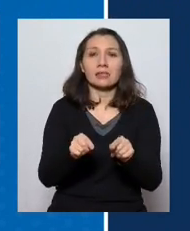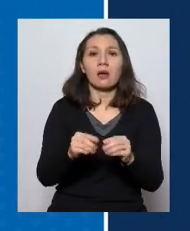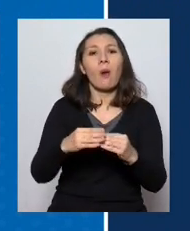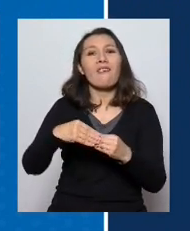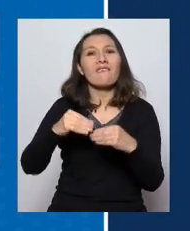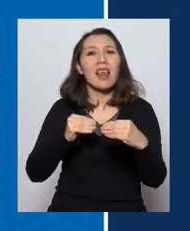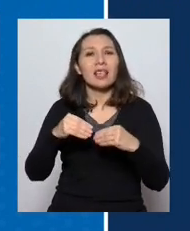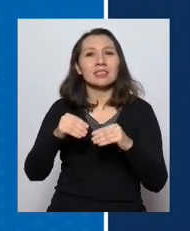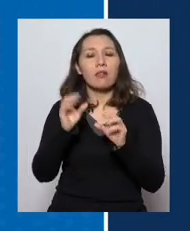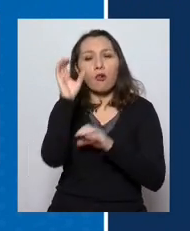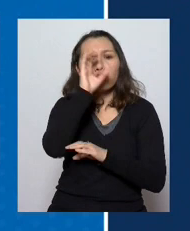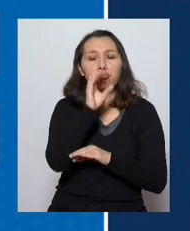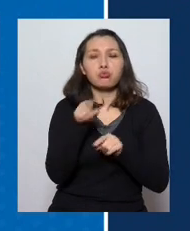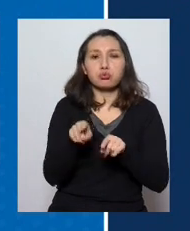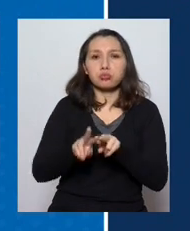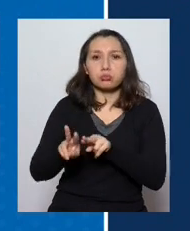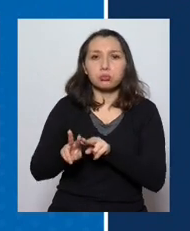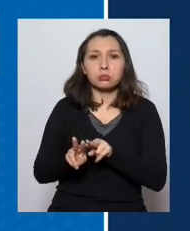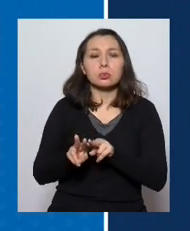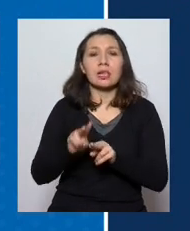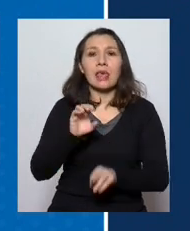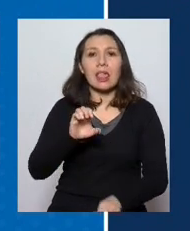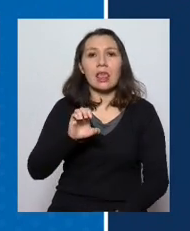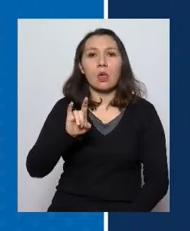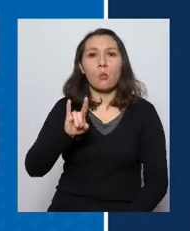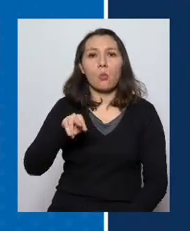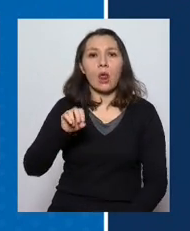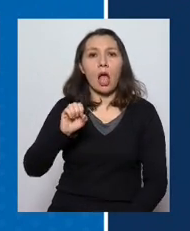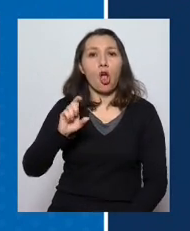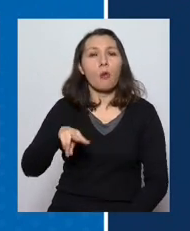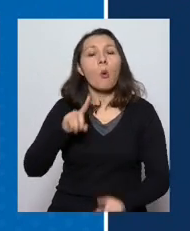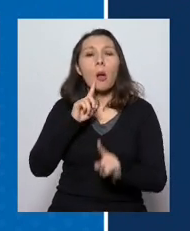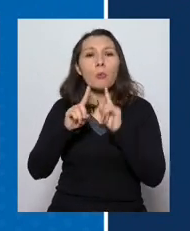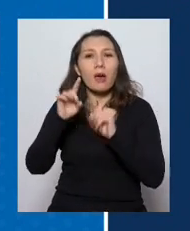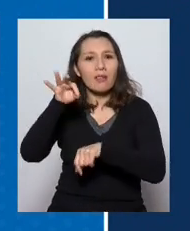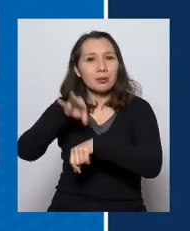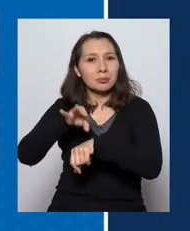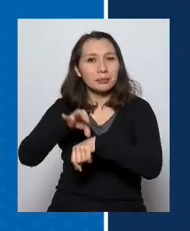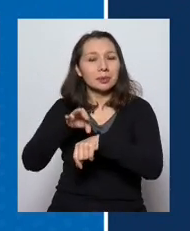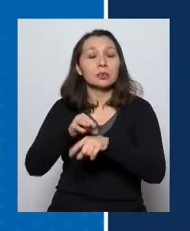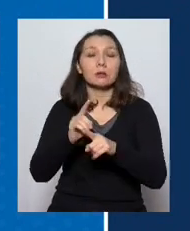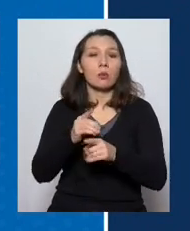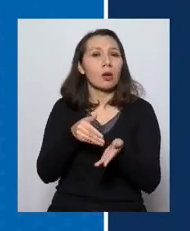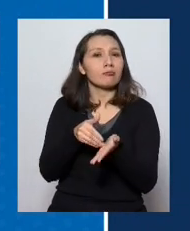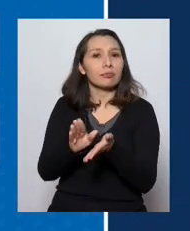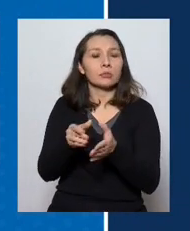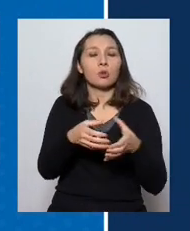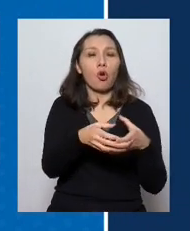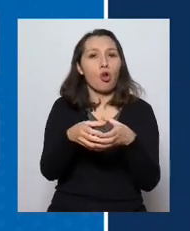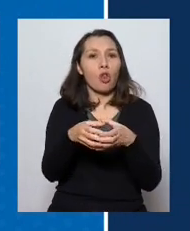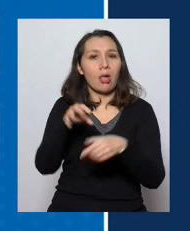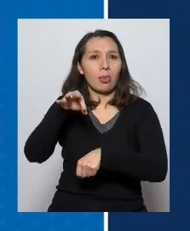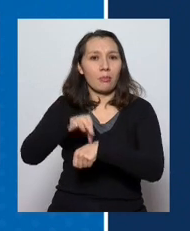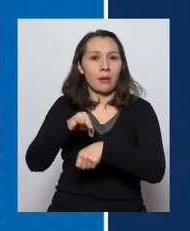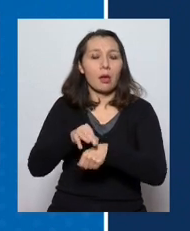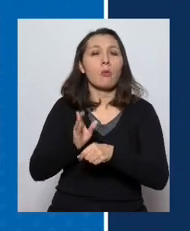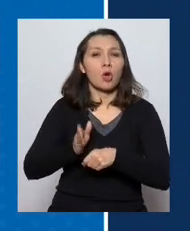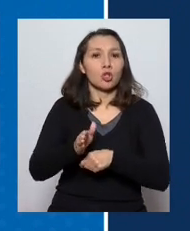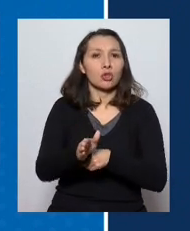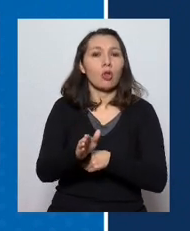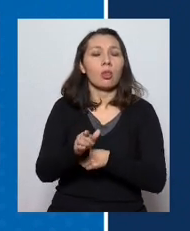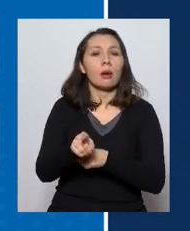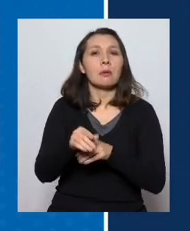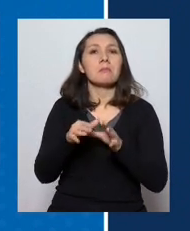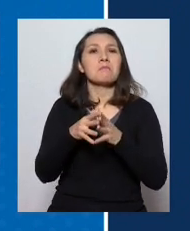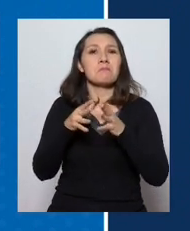flexibilidad que se busca hacer con el EUNACOM que también ha sido rechazado por parte del Colegio Médico esto de mantener